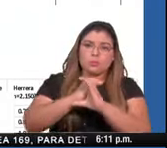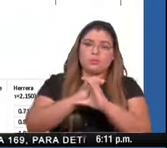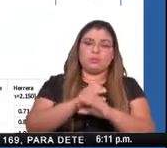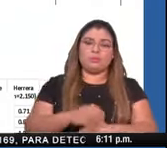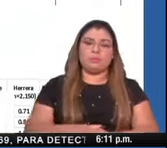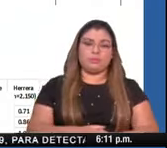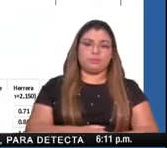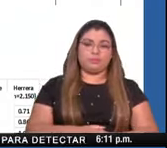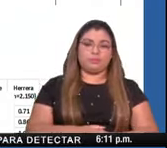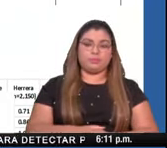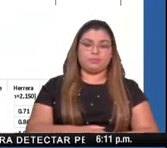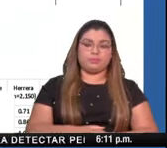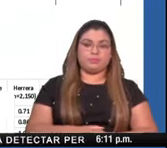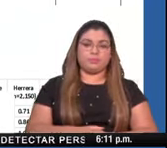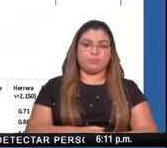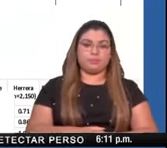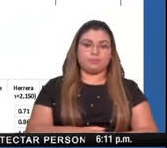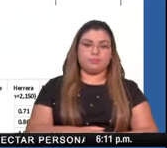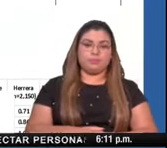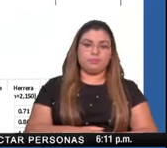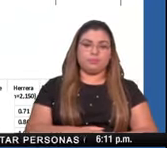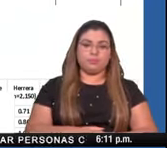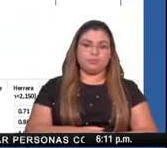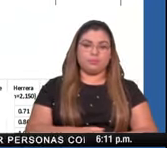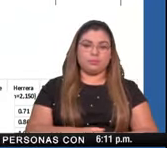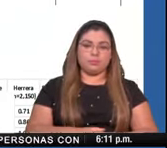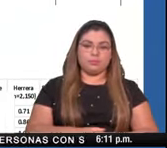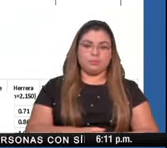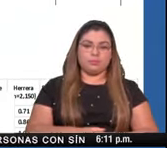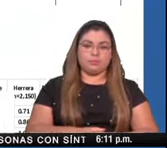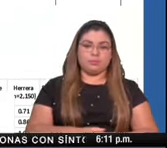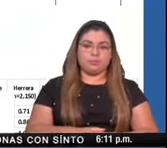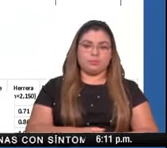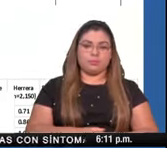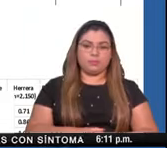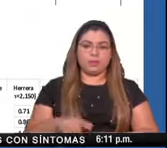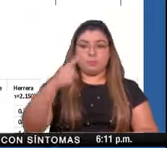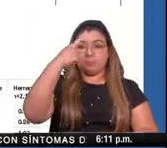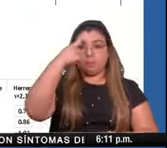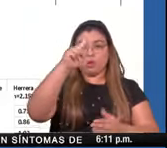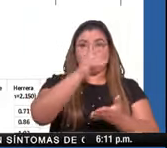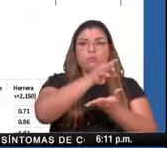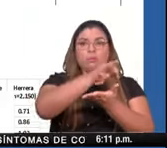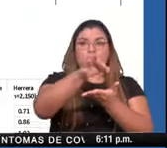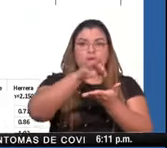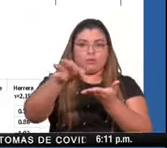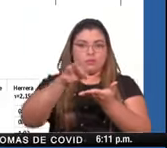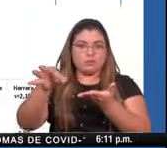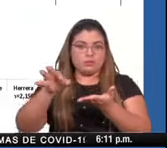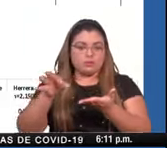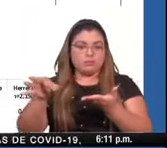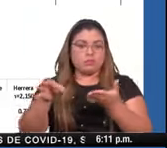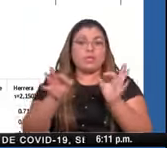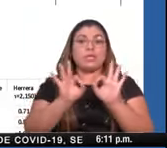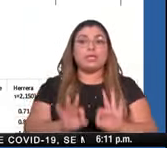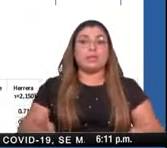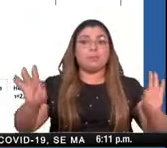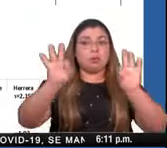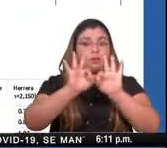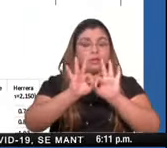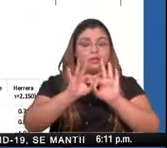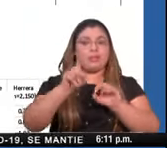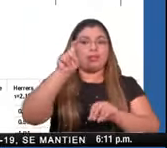Y este es el número de reproducción efectivo por regiones de salud. Importante